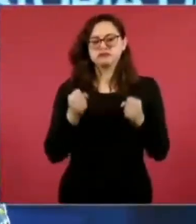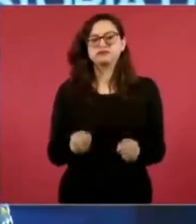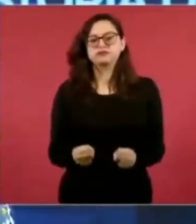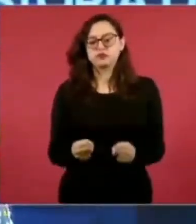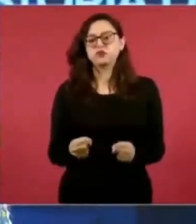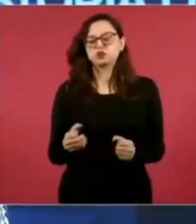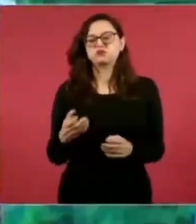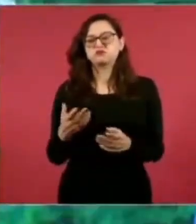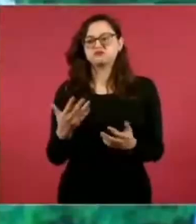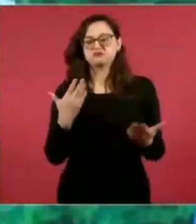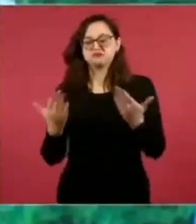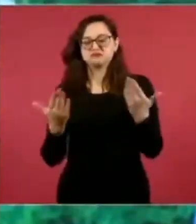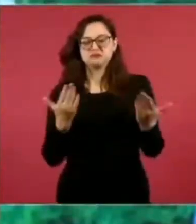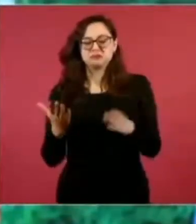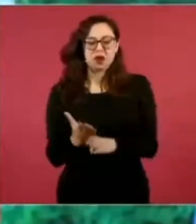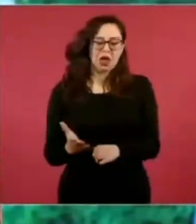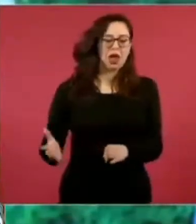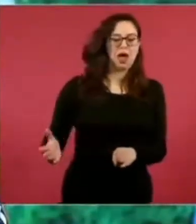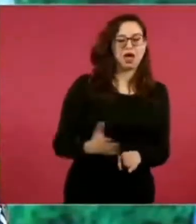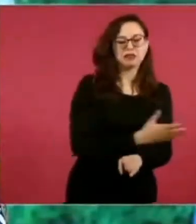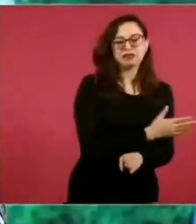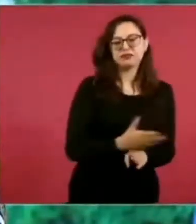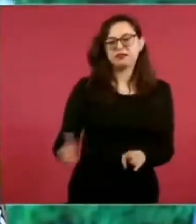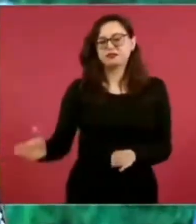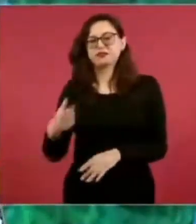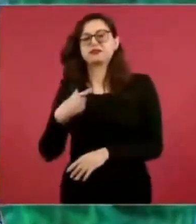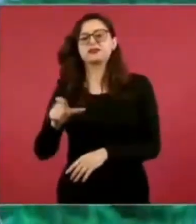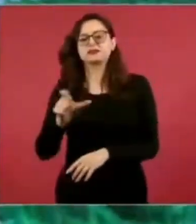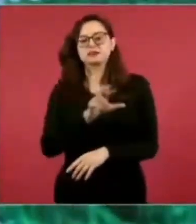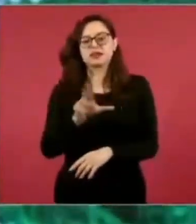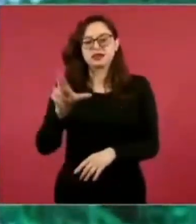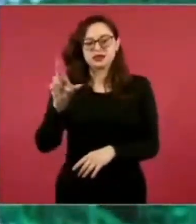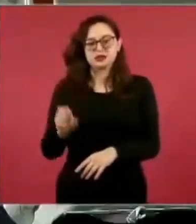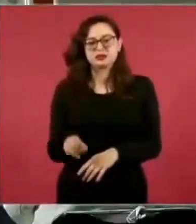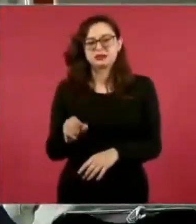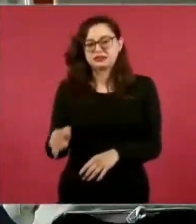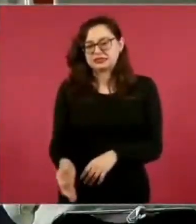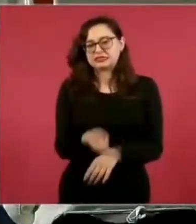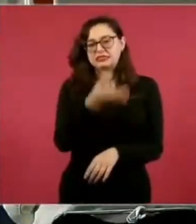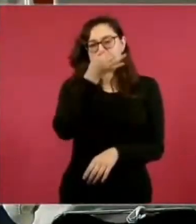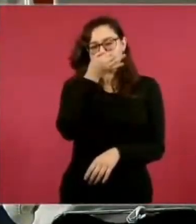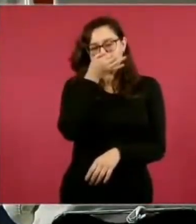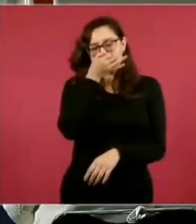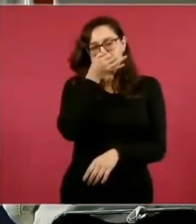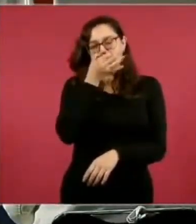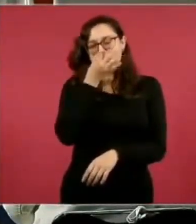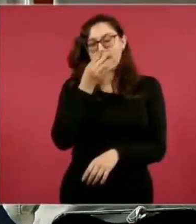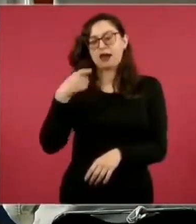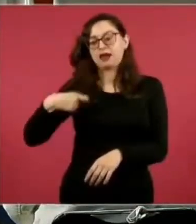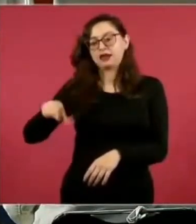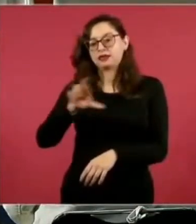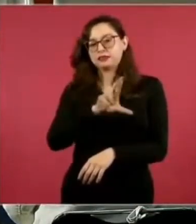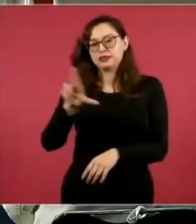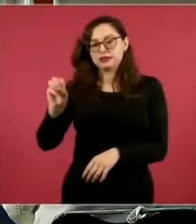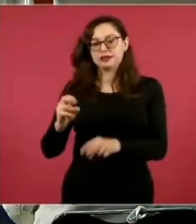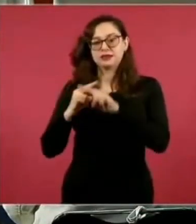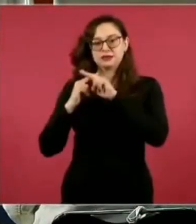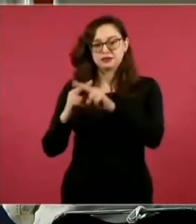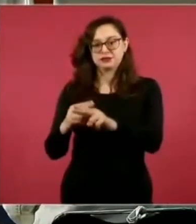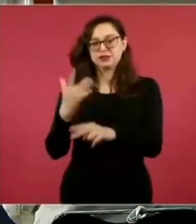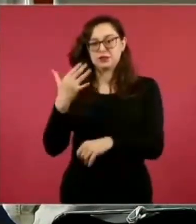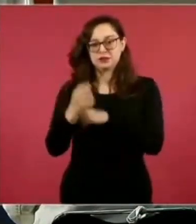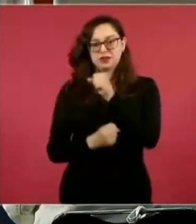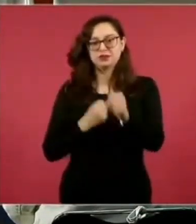y será un después en la historia de Quintana Roo, que está a punto de cumplir 50 años. Vaya regalo, señor